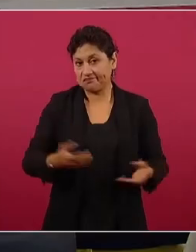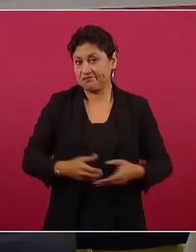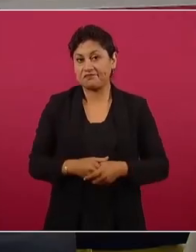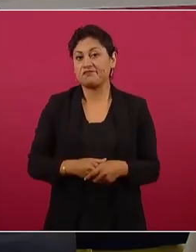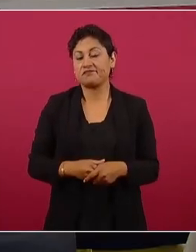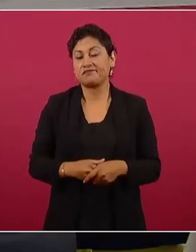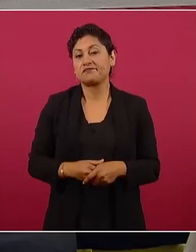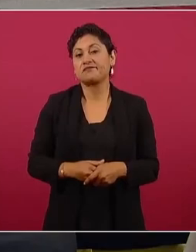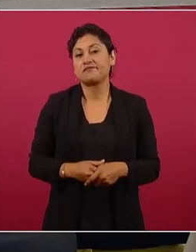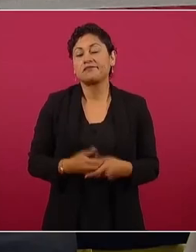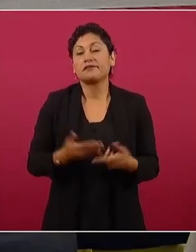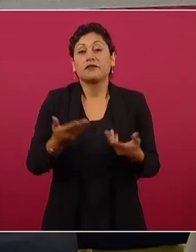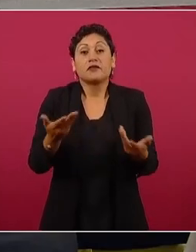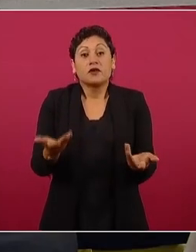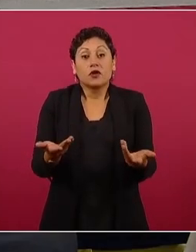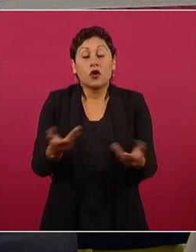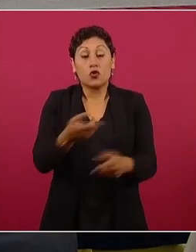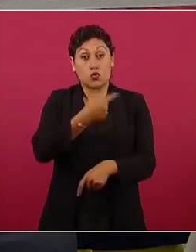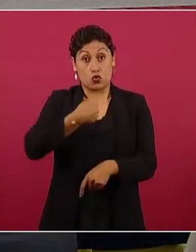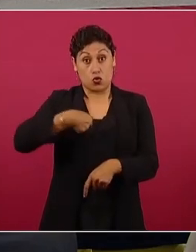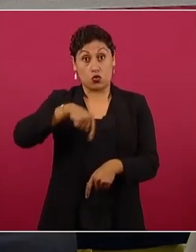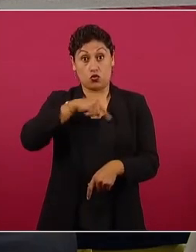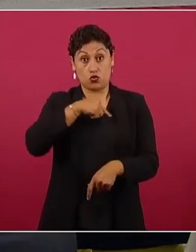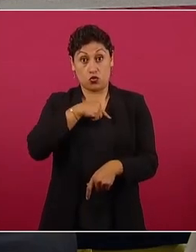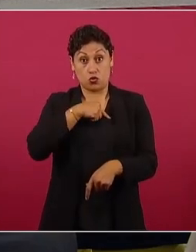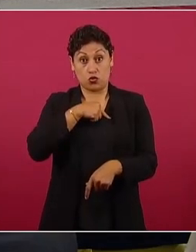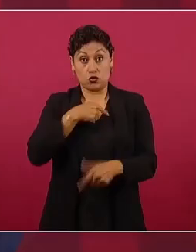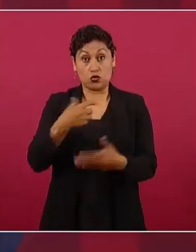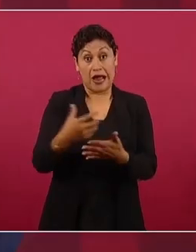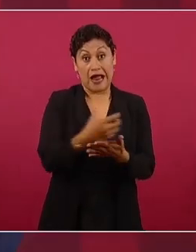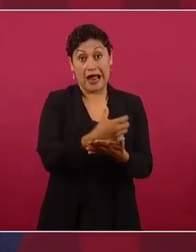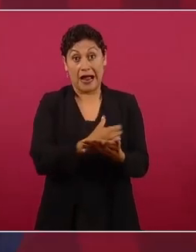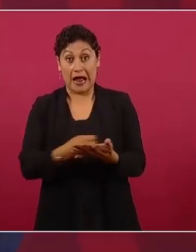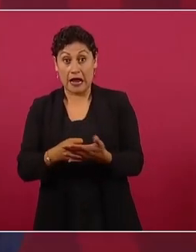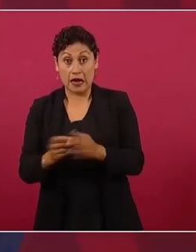Si nosotros estamos aquí, no es por ellos.